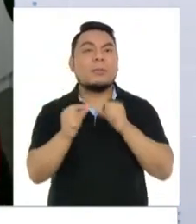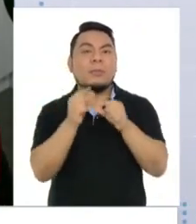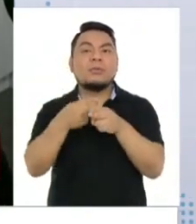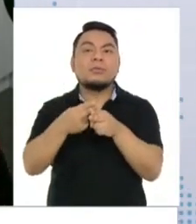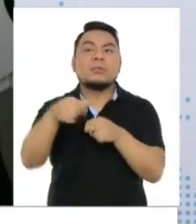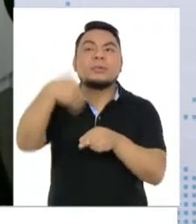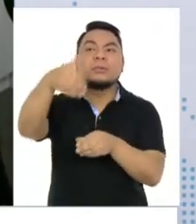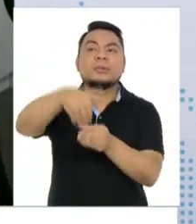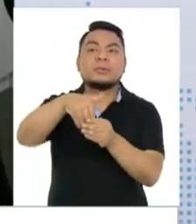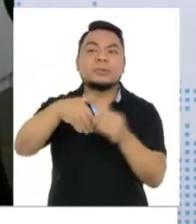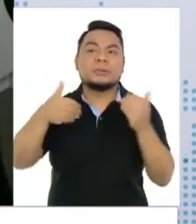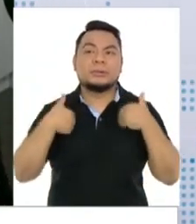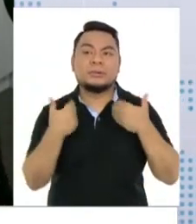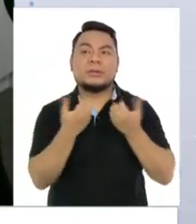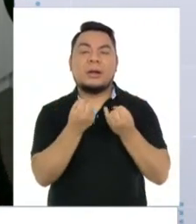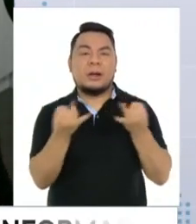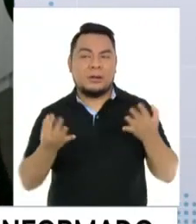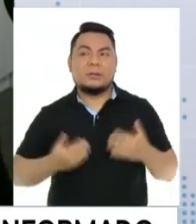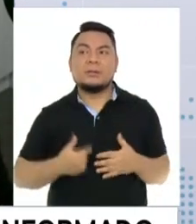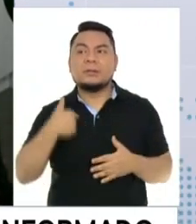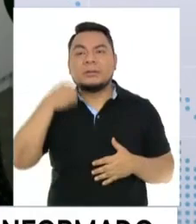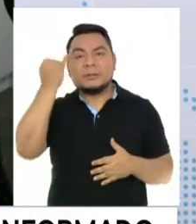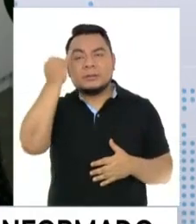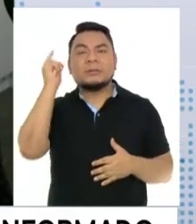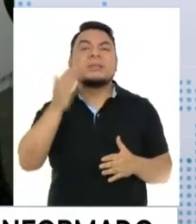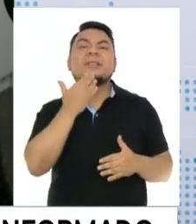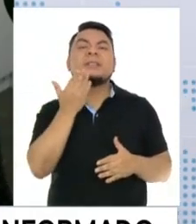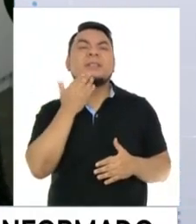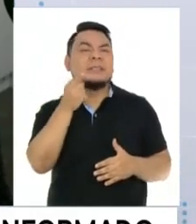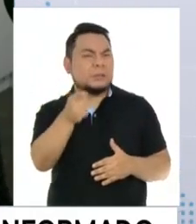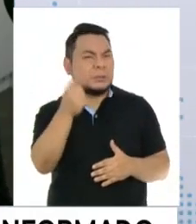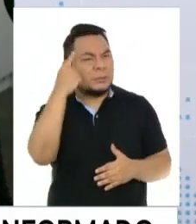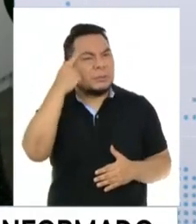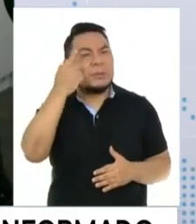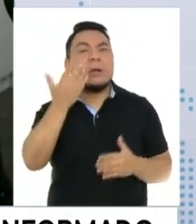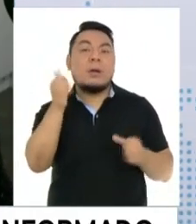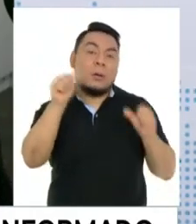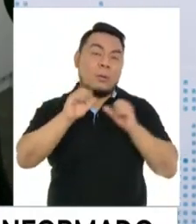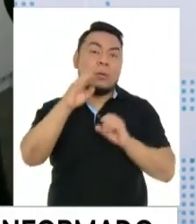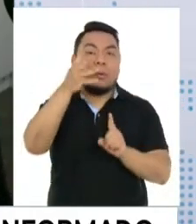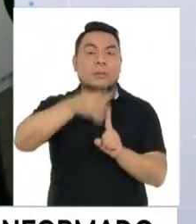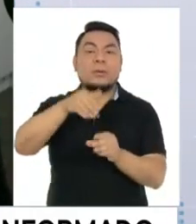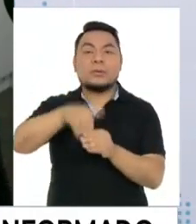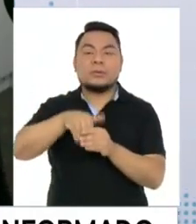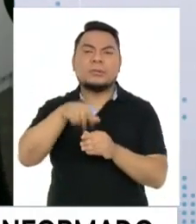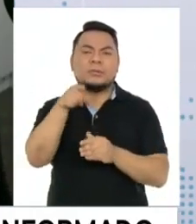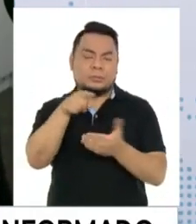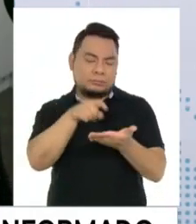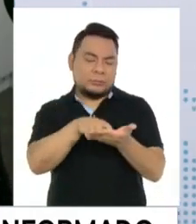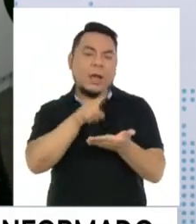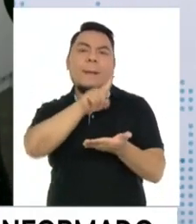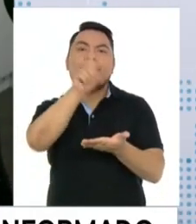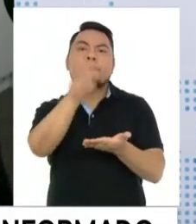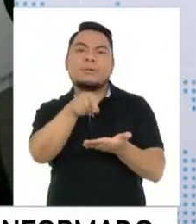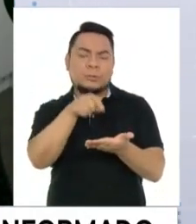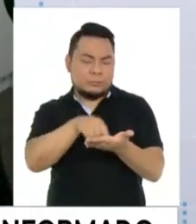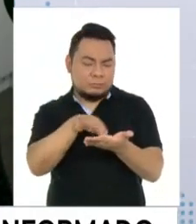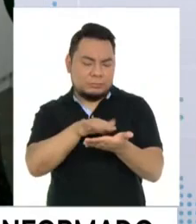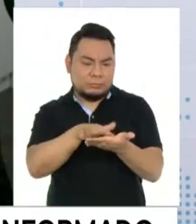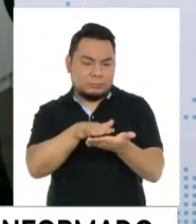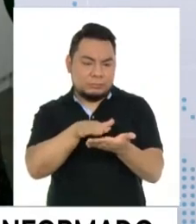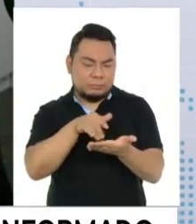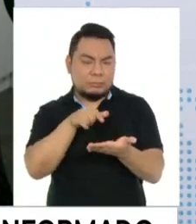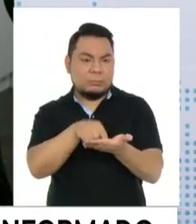días, seguramente tenemos alguna idea de por quiénes vamos a votar y podemos mandar una pregunta para saber